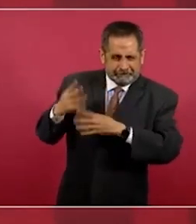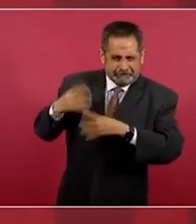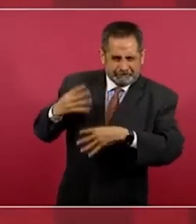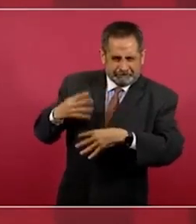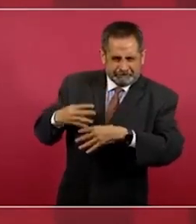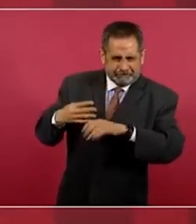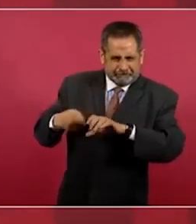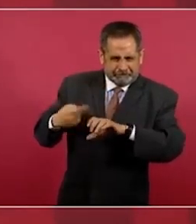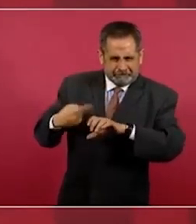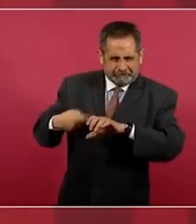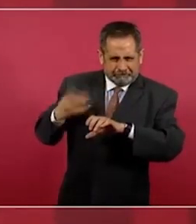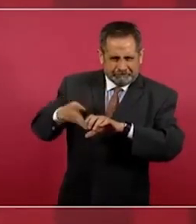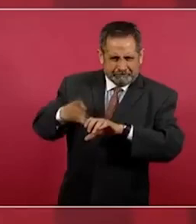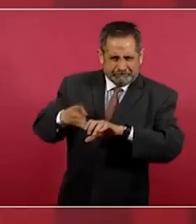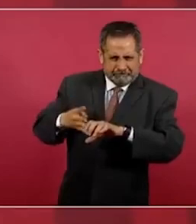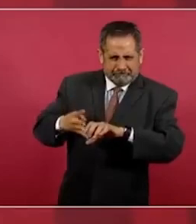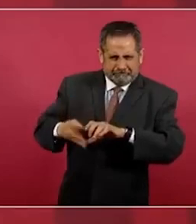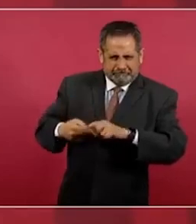Porque así estaba.